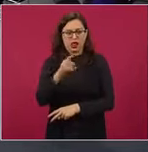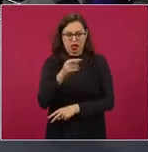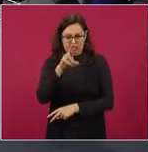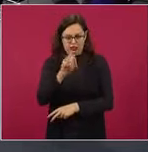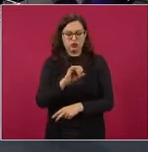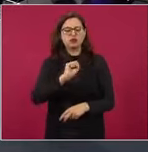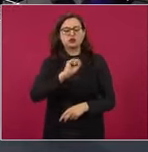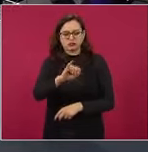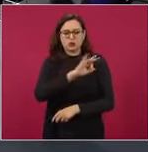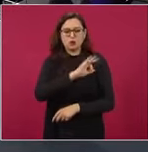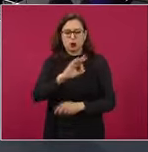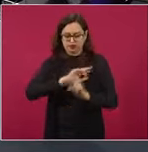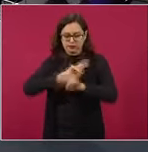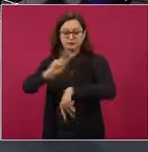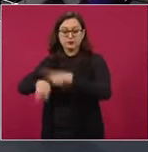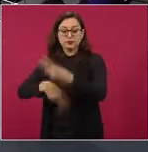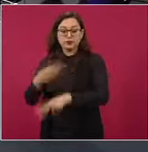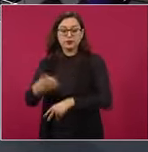el texto.